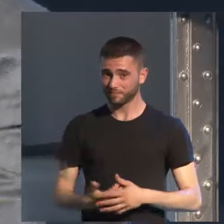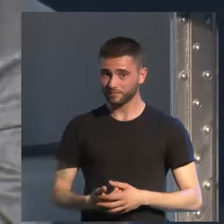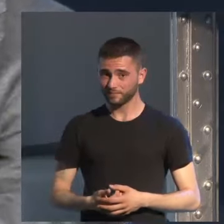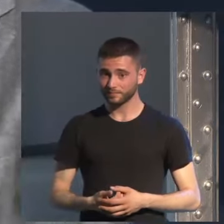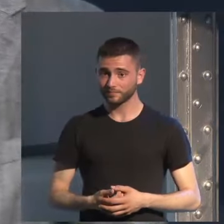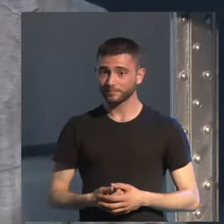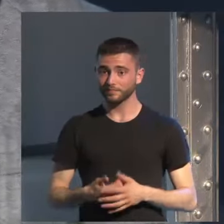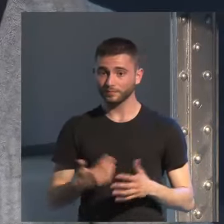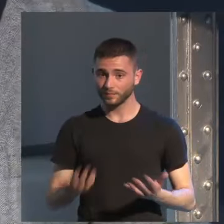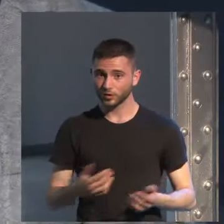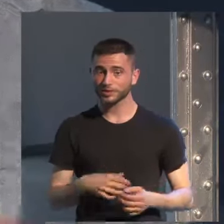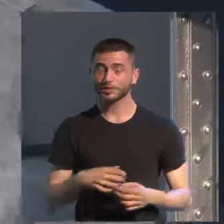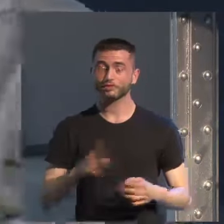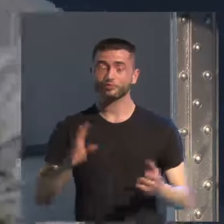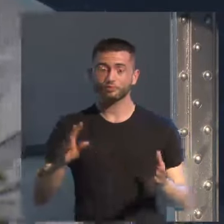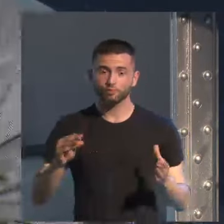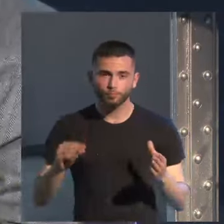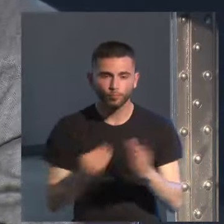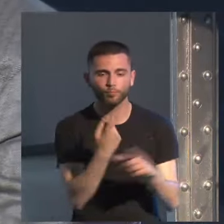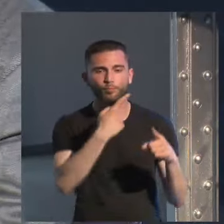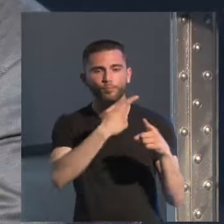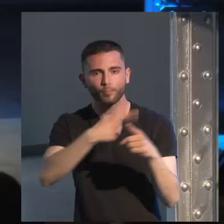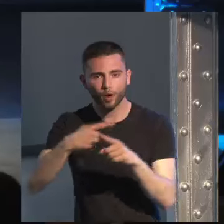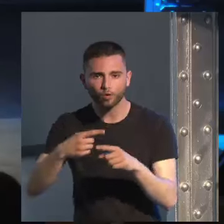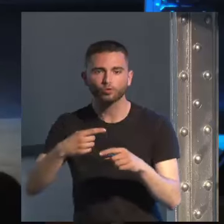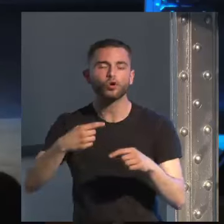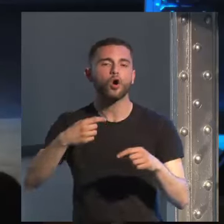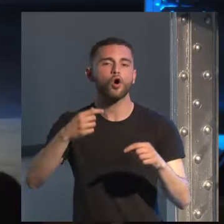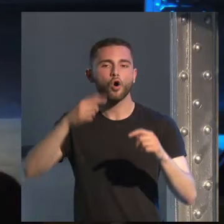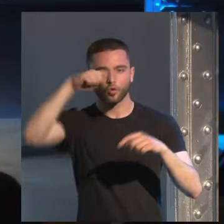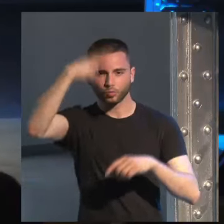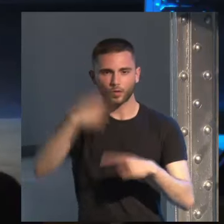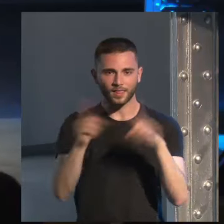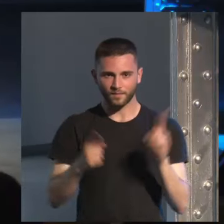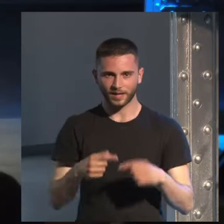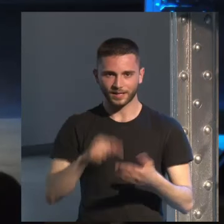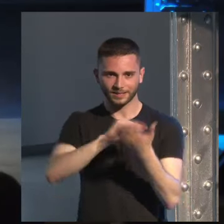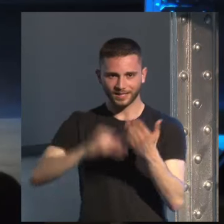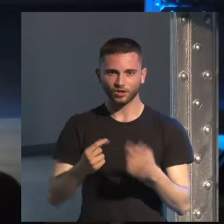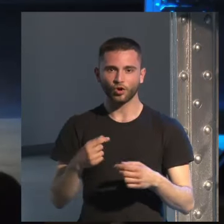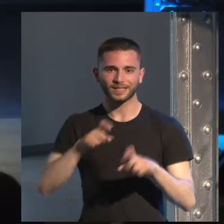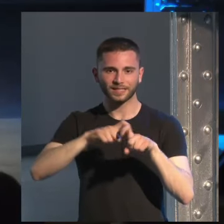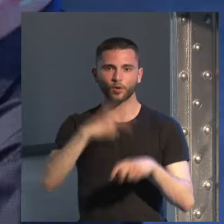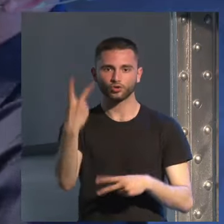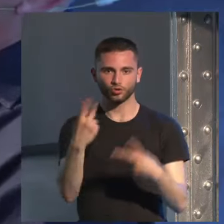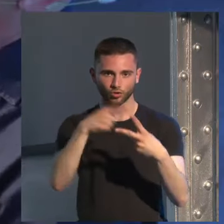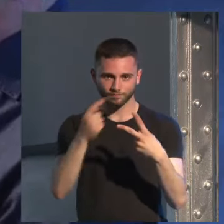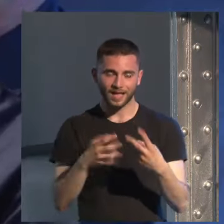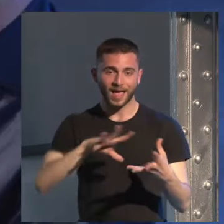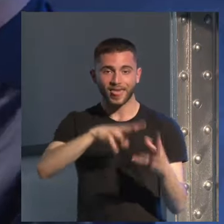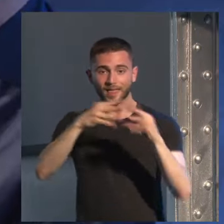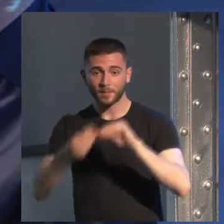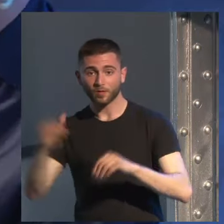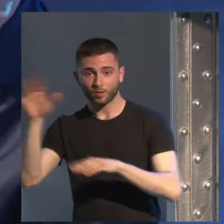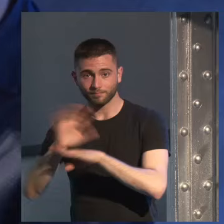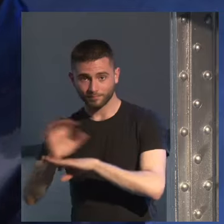como un producto cultural diferente con el tiempo he descubierto que hay dos tipos de escritores cuando se trata de adaptaciones cinematográficas